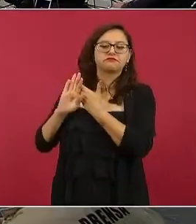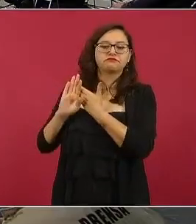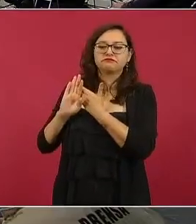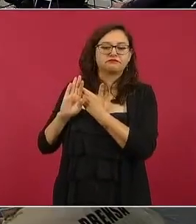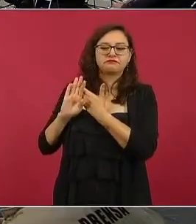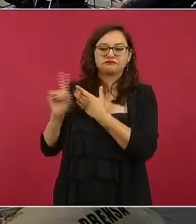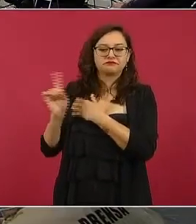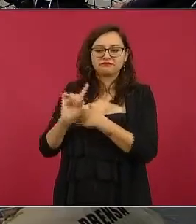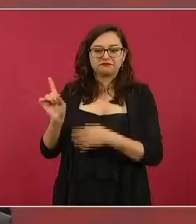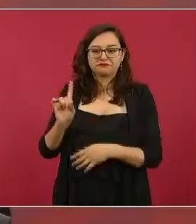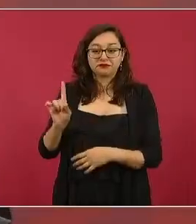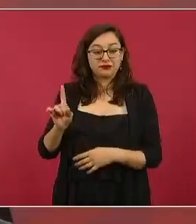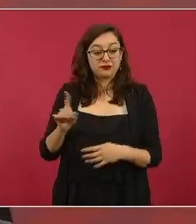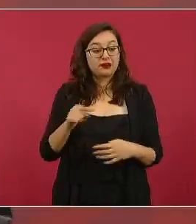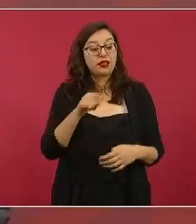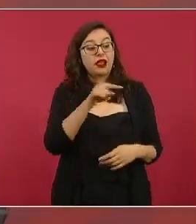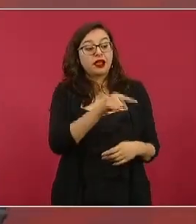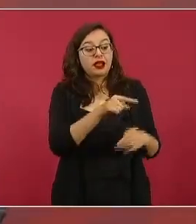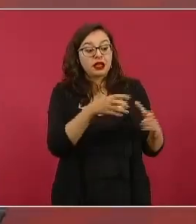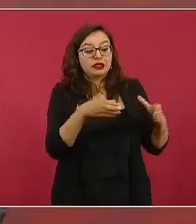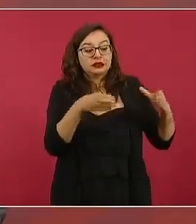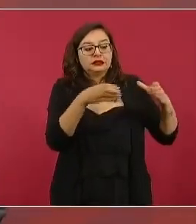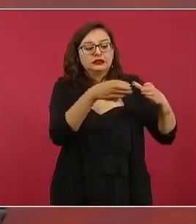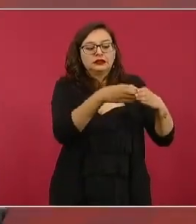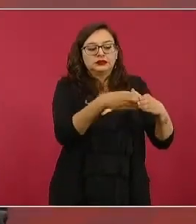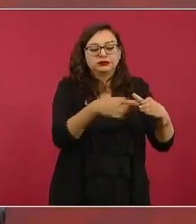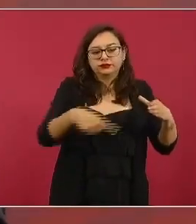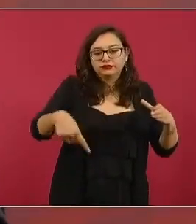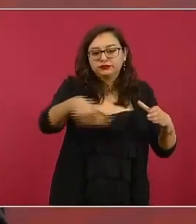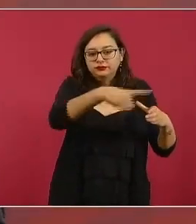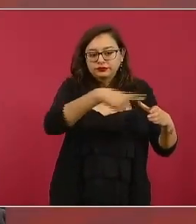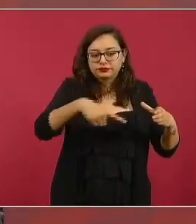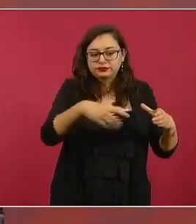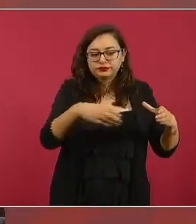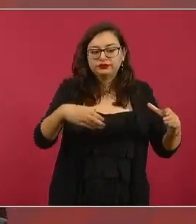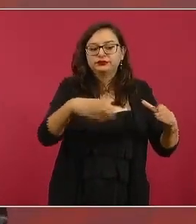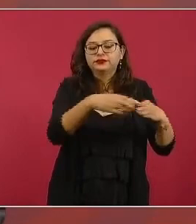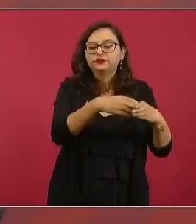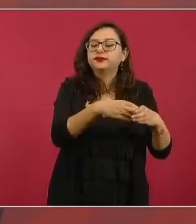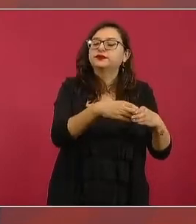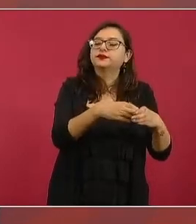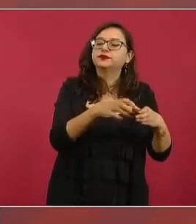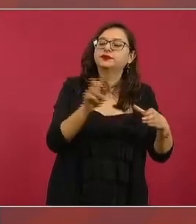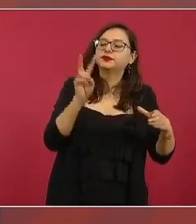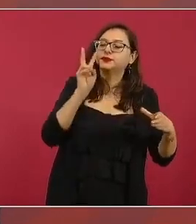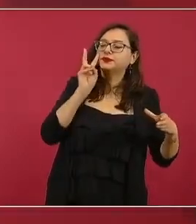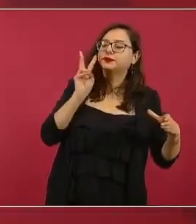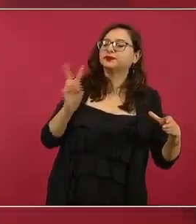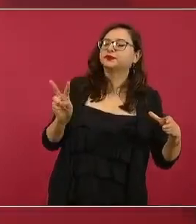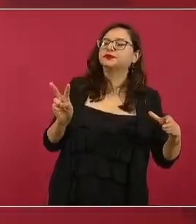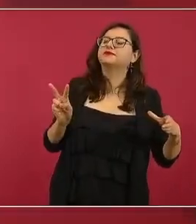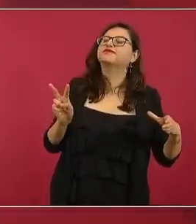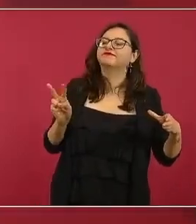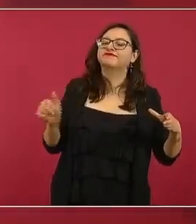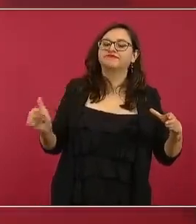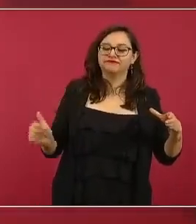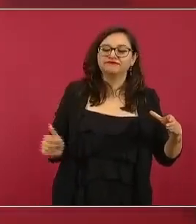utilizan estos movimientos estas causas que son justas de defensa de las mujeres